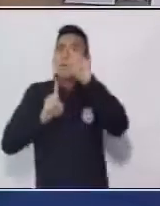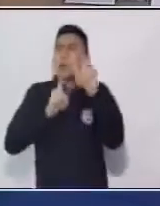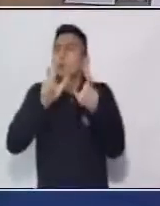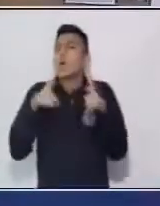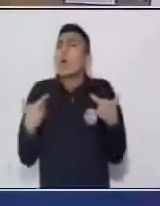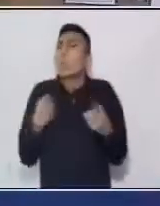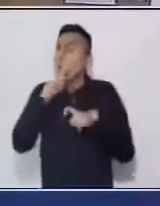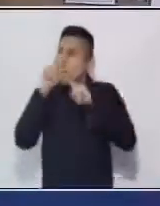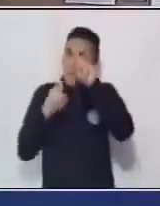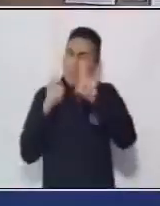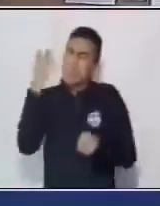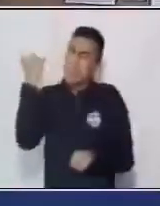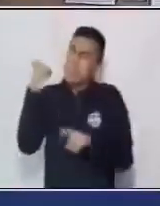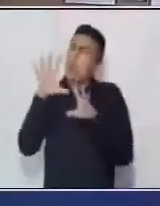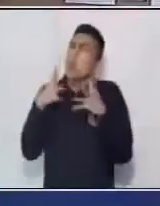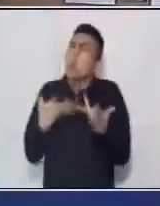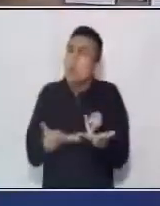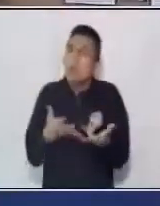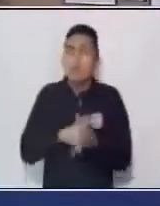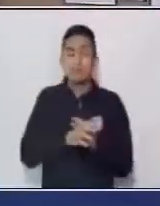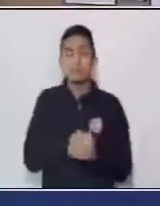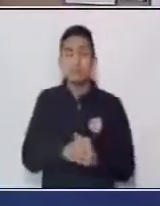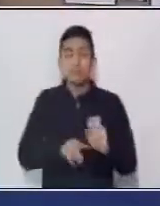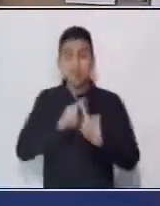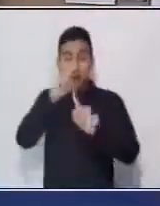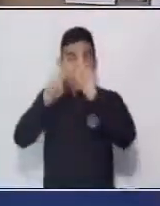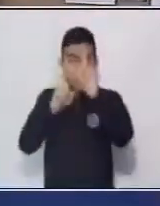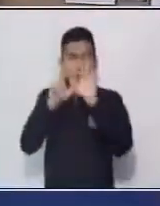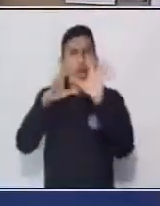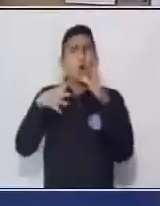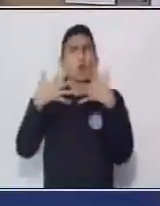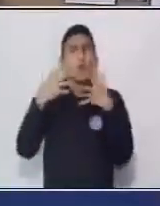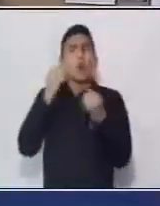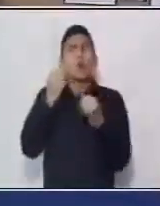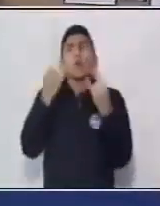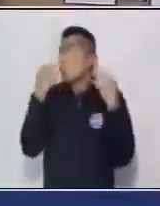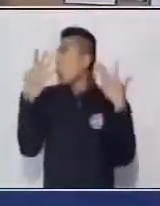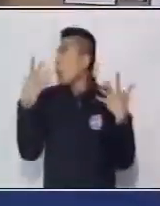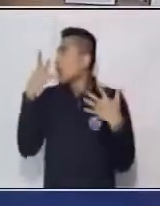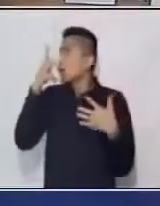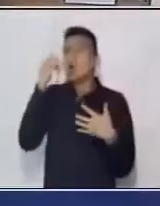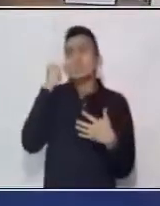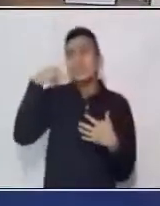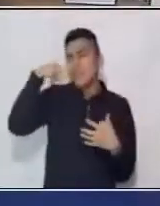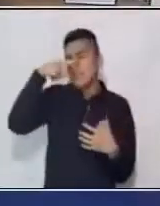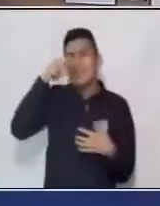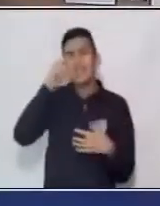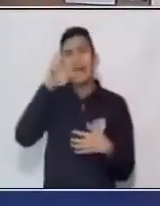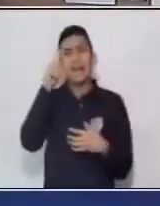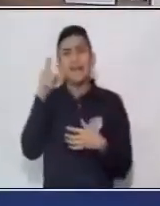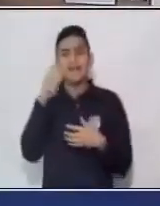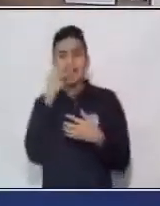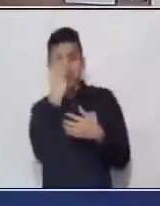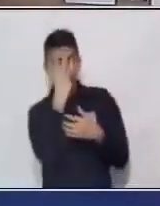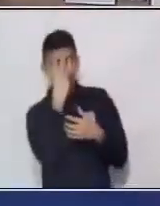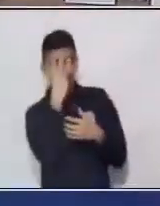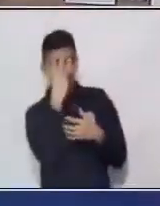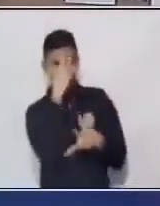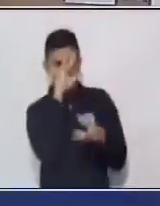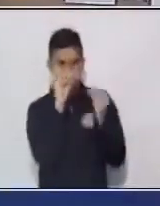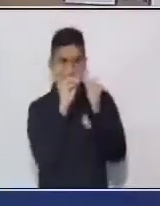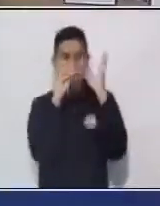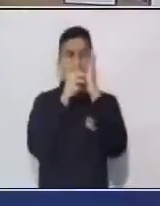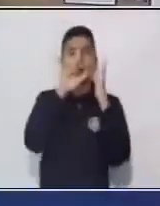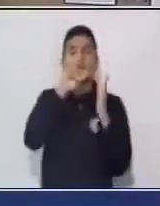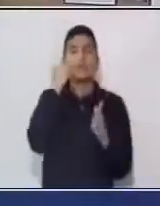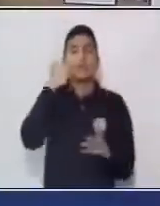Muy bien. La pregunta es, ¿cuántos quintales juntan entre los tres? Entonces, como ya hemos